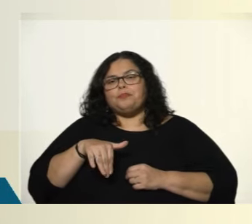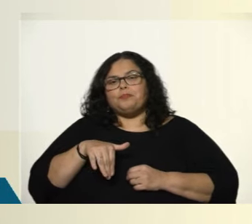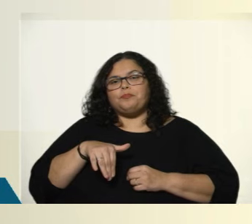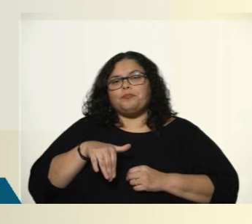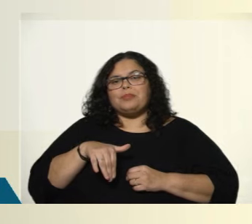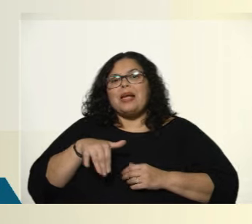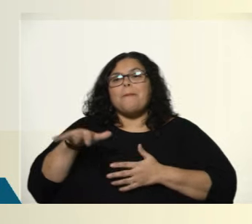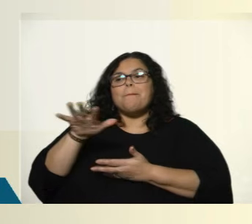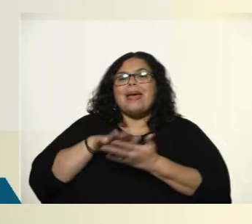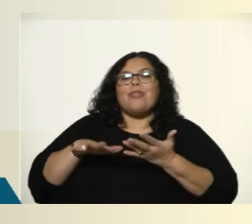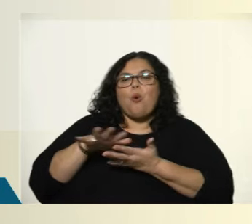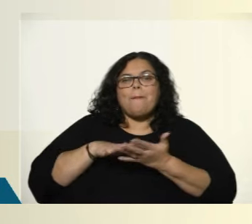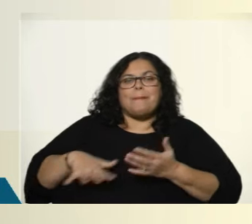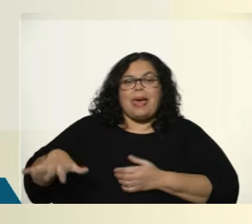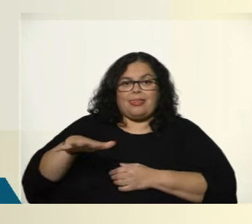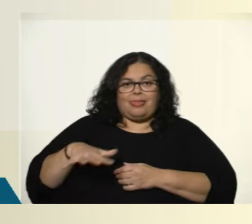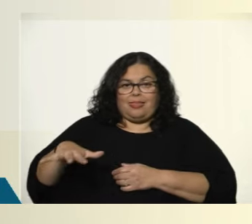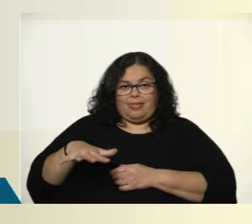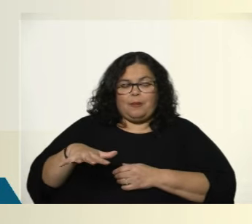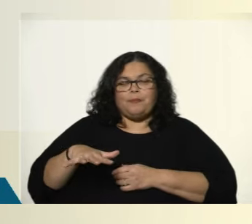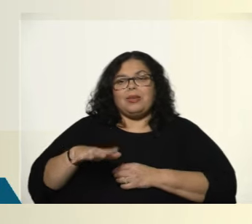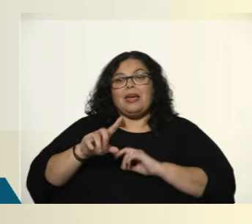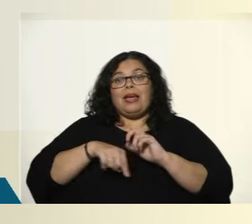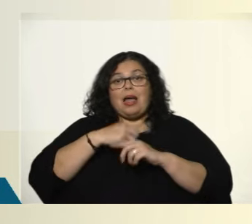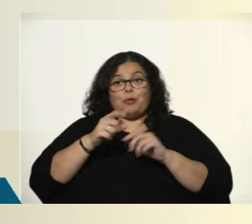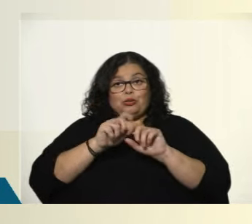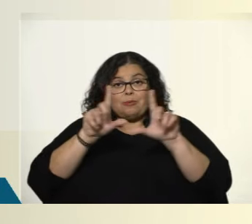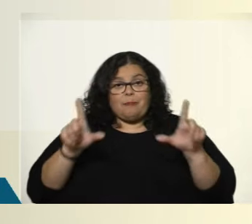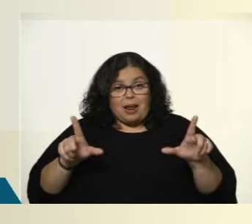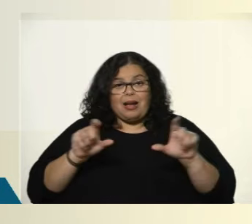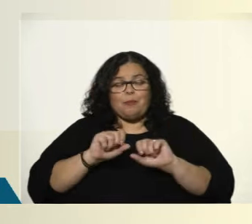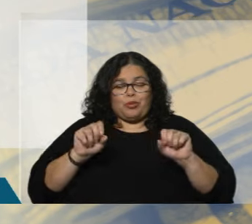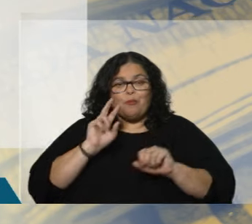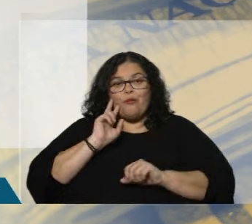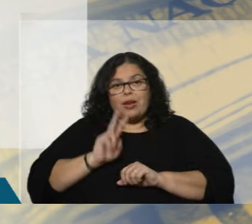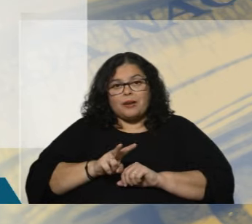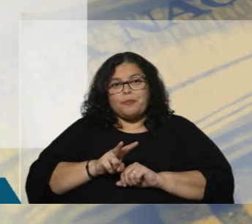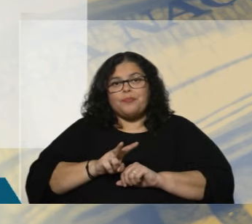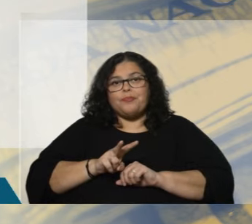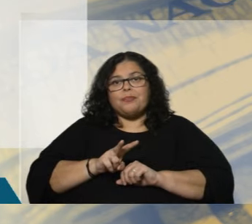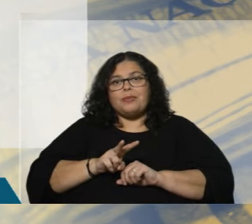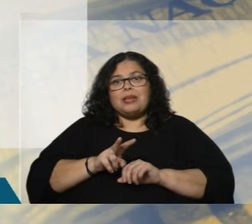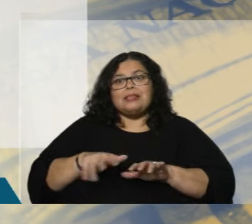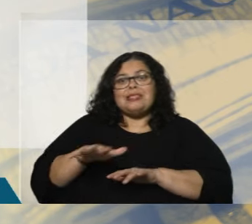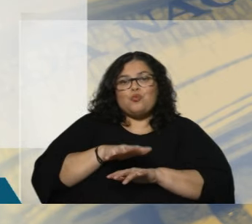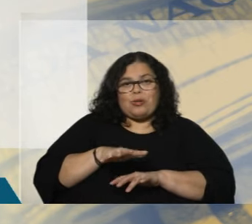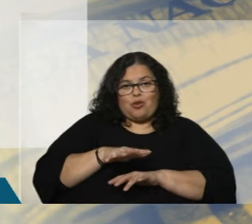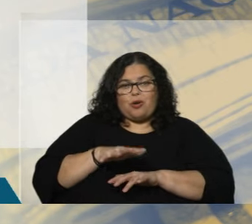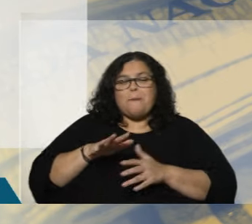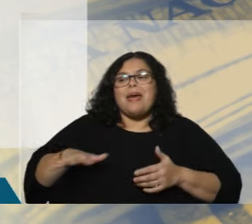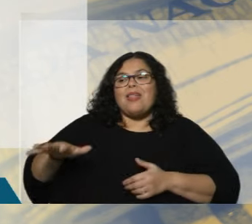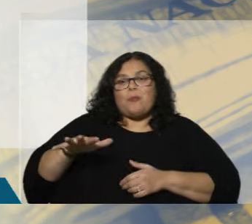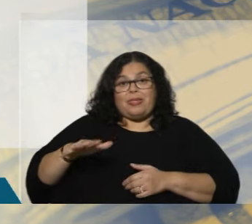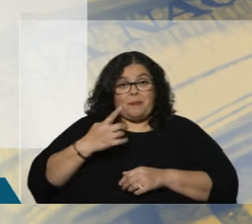medioambiental. Y ahí, en la siguiente placa, vamos a poder observar ese panorama. Primero,